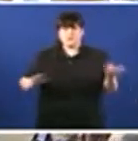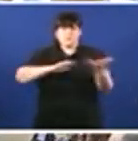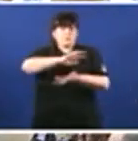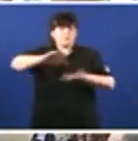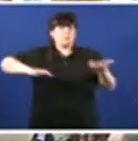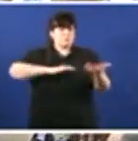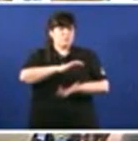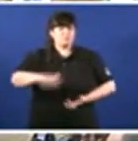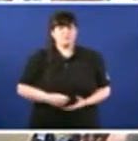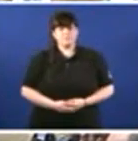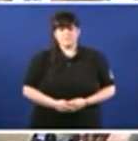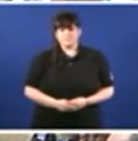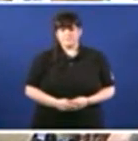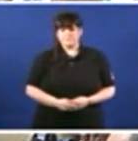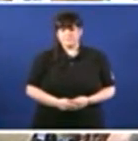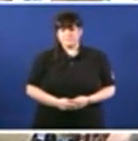Seguro